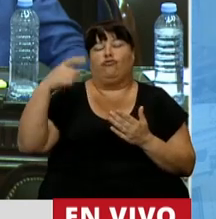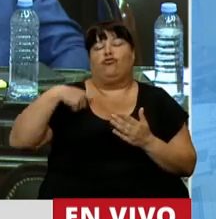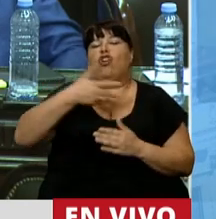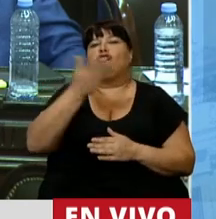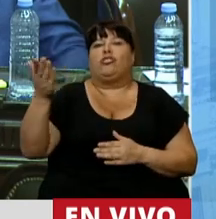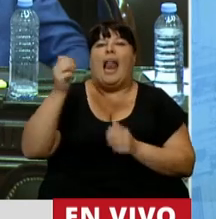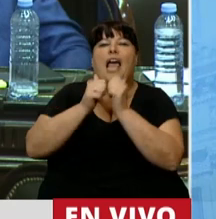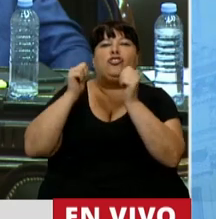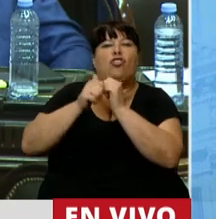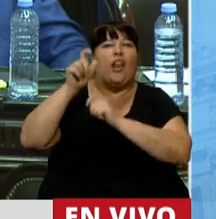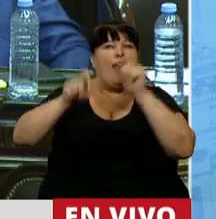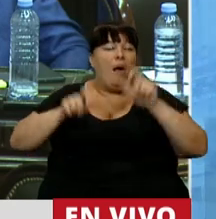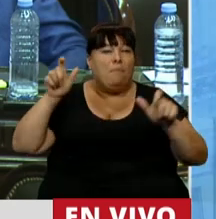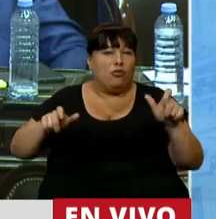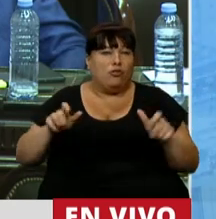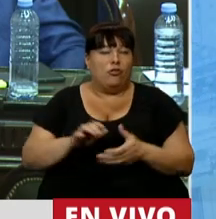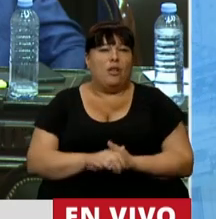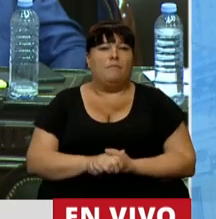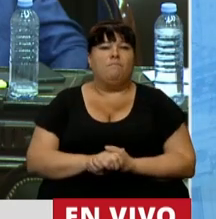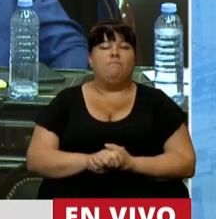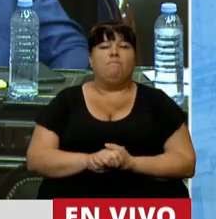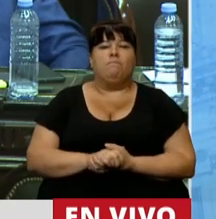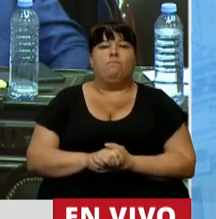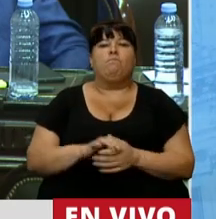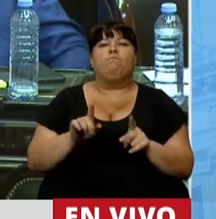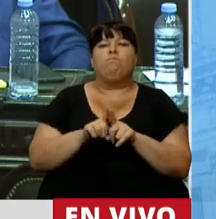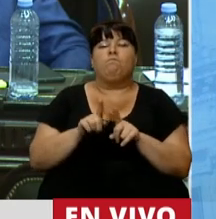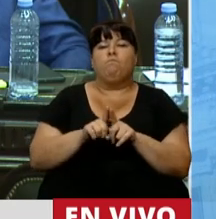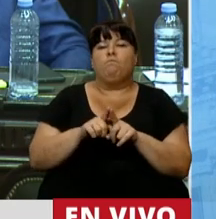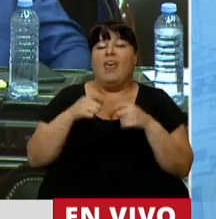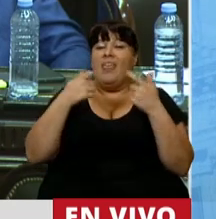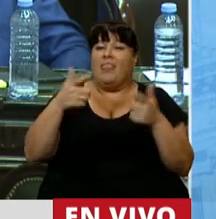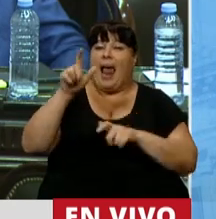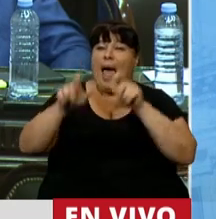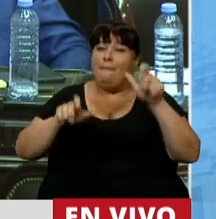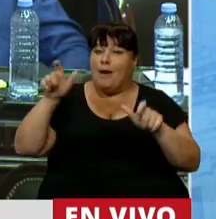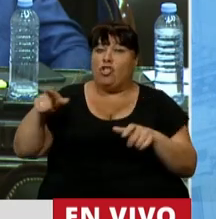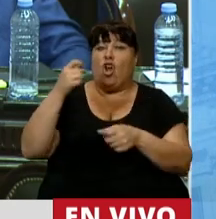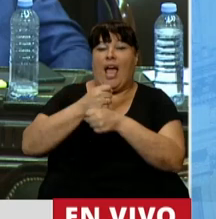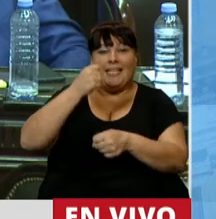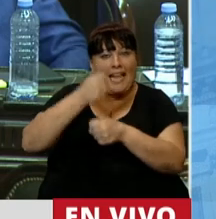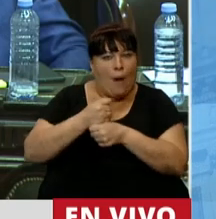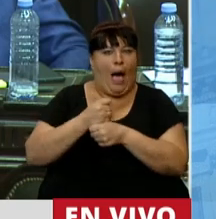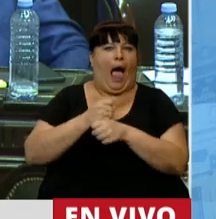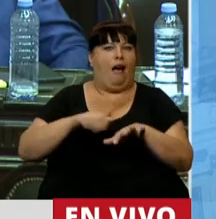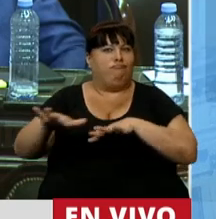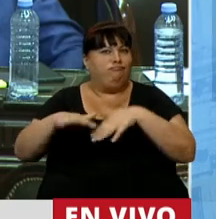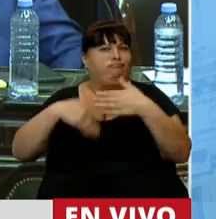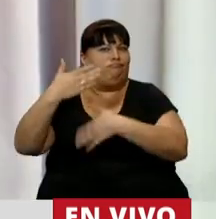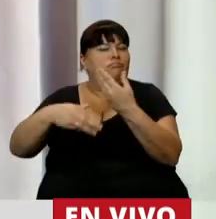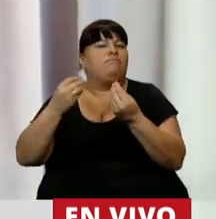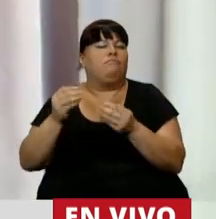social en la historia de la humanidad, viene a asegurarle a las personas que trabajan, que hacen